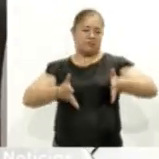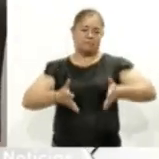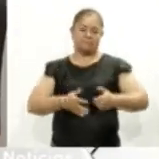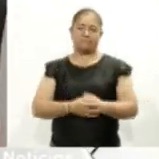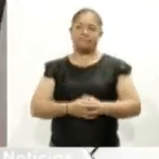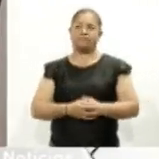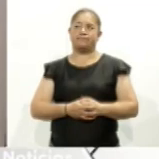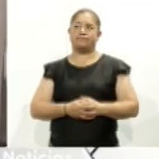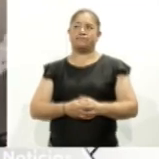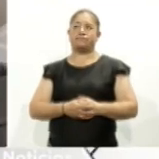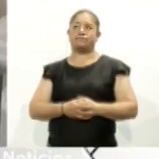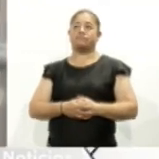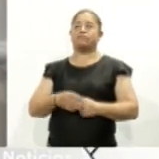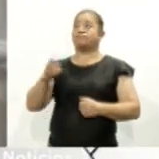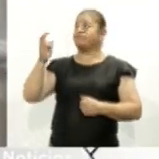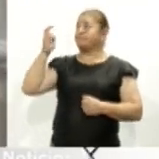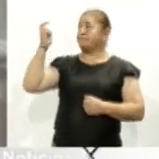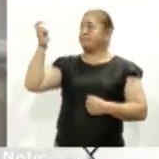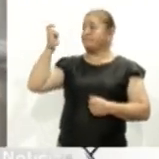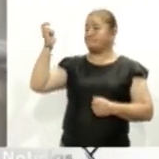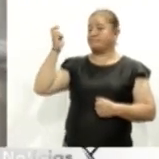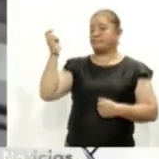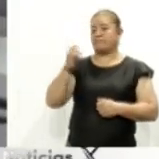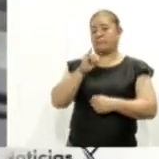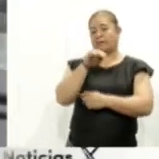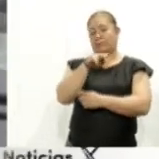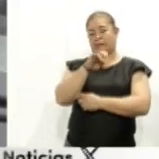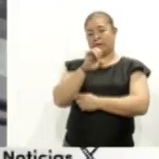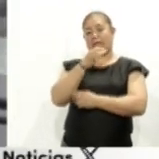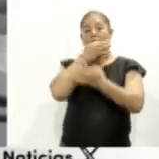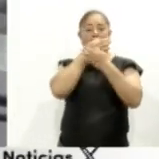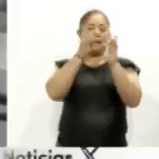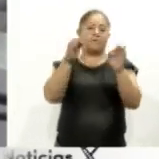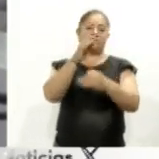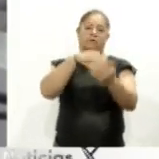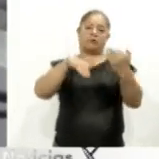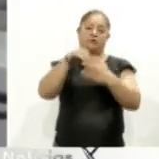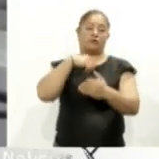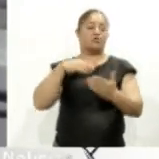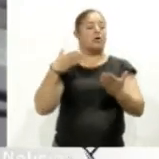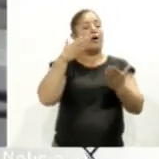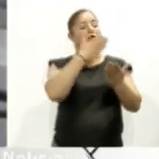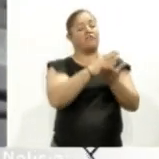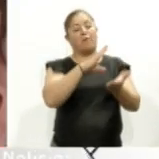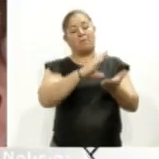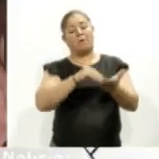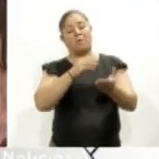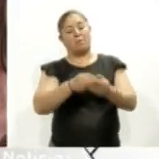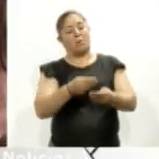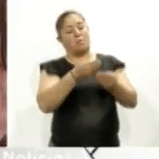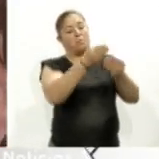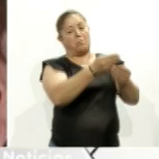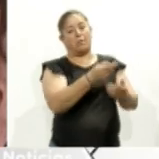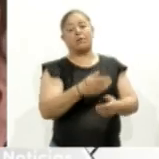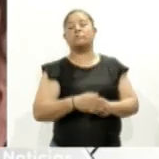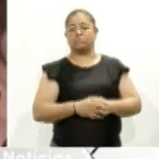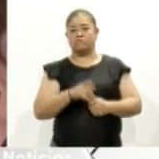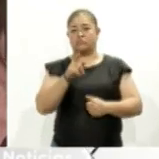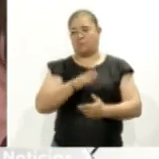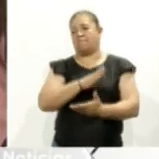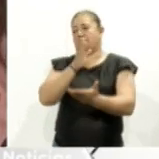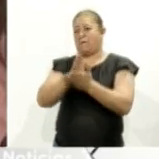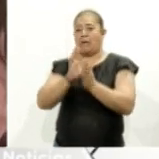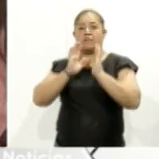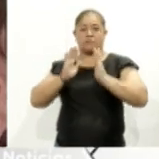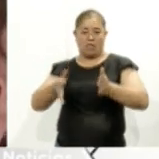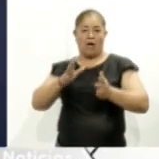El Instituto Nacional Electoral hace un llamado a la ciudadanía que tramitó su credencial de elector a que acuda por su plástico al módulo